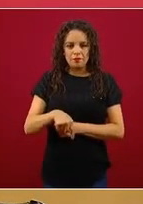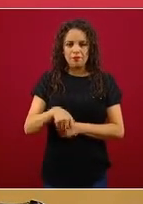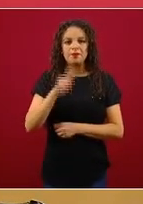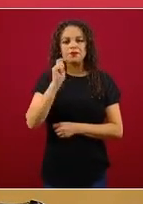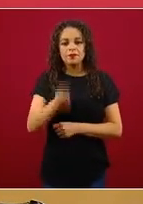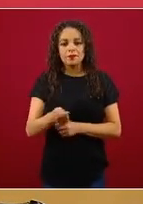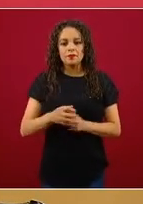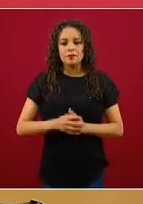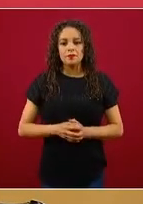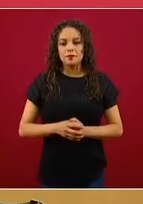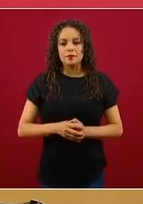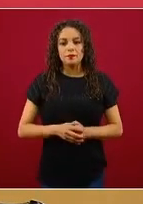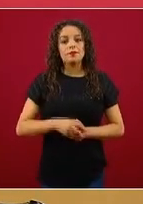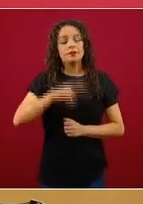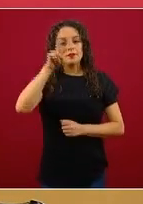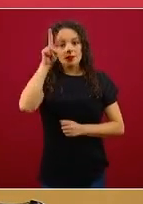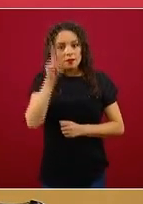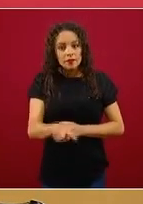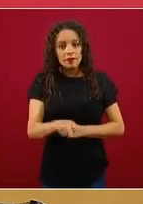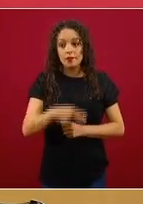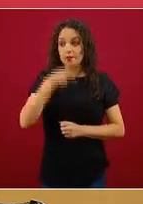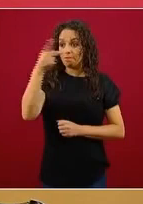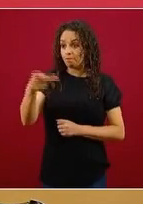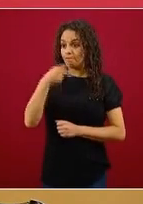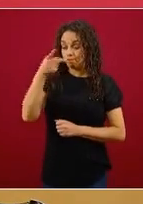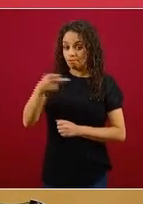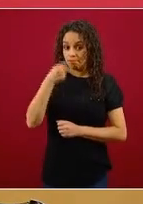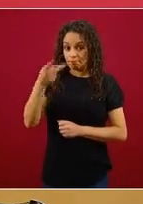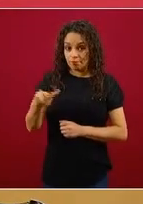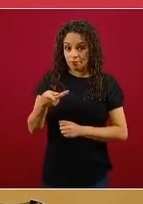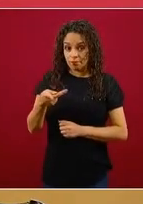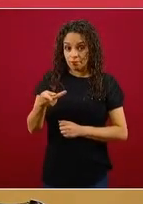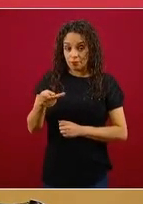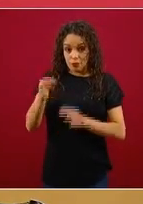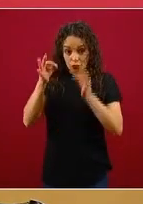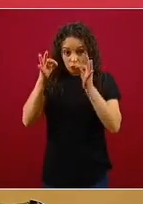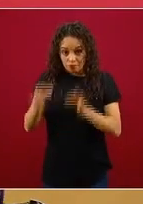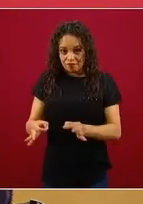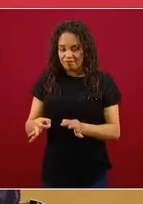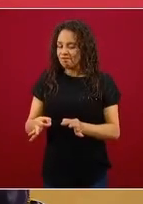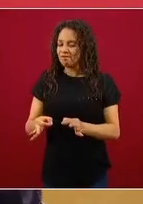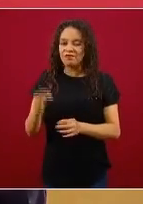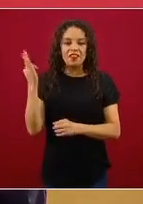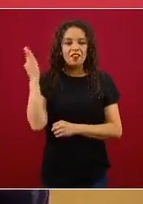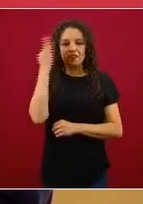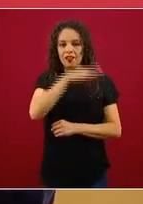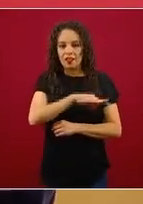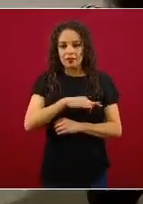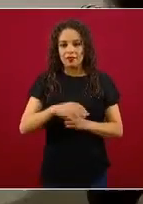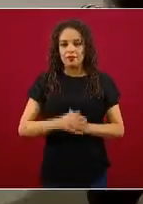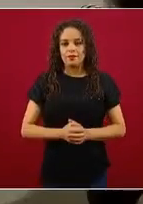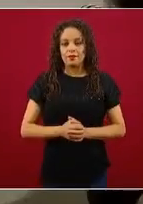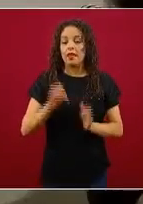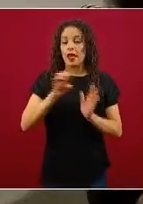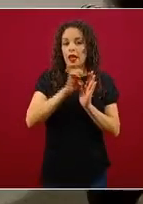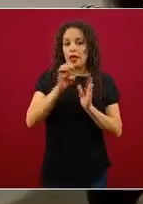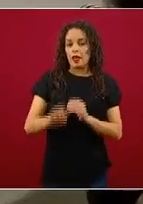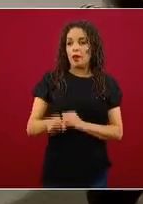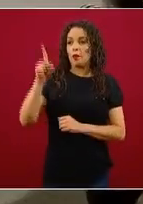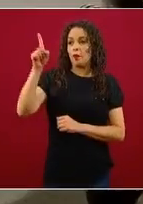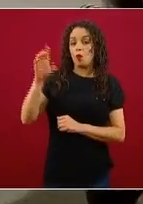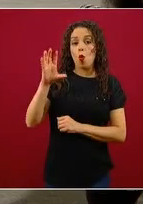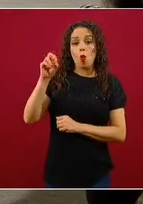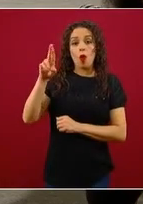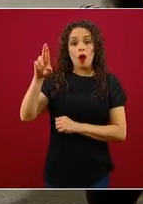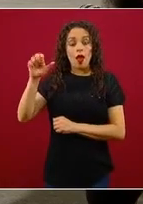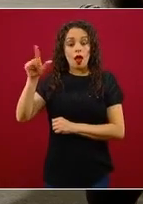no fundamentadas, como el famoso mito de que el número de pruebas que hizo Corea le llevó